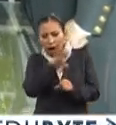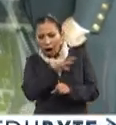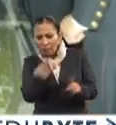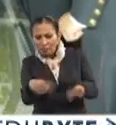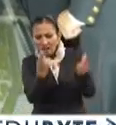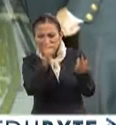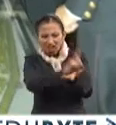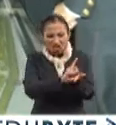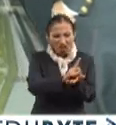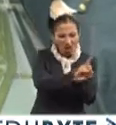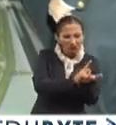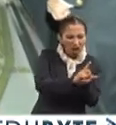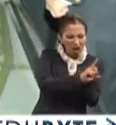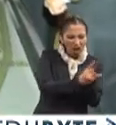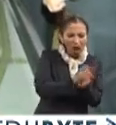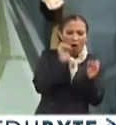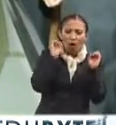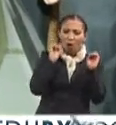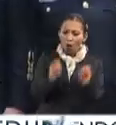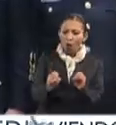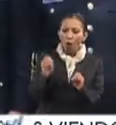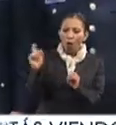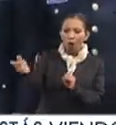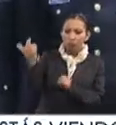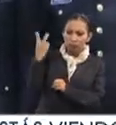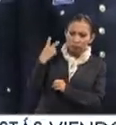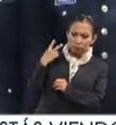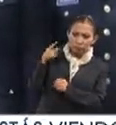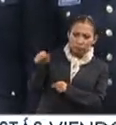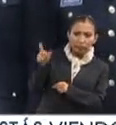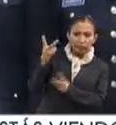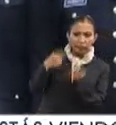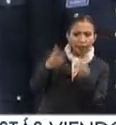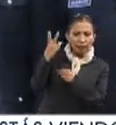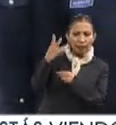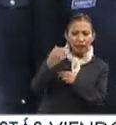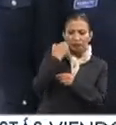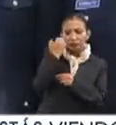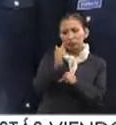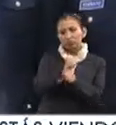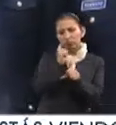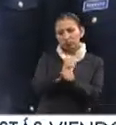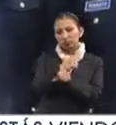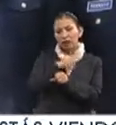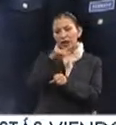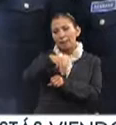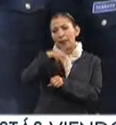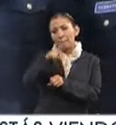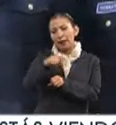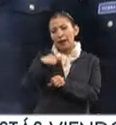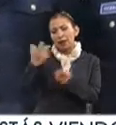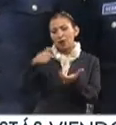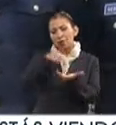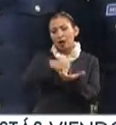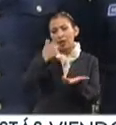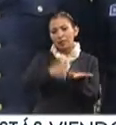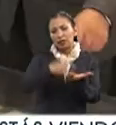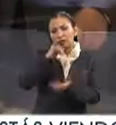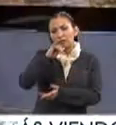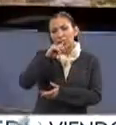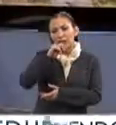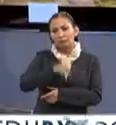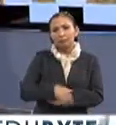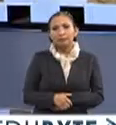de venta de sustancias psicoactivas y la presencia de tres unidades móviles del Ministerio Público en las instalaciones del Poli.